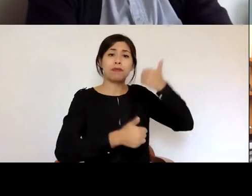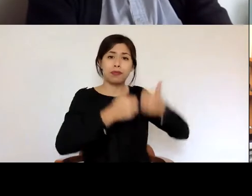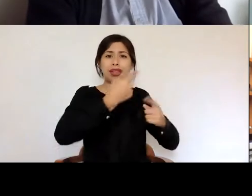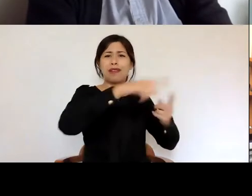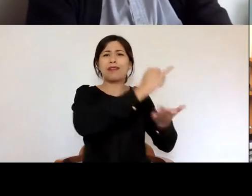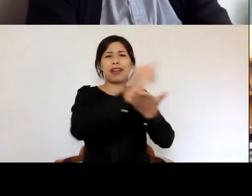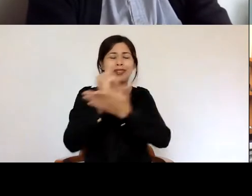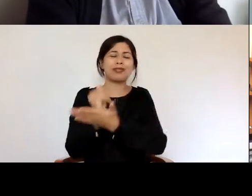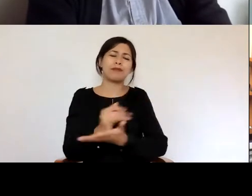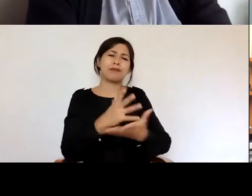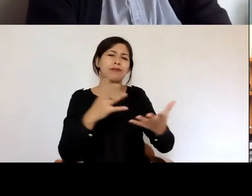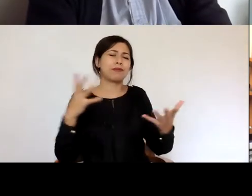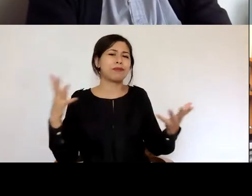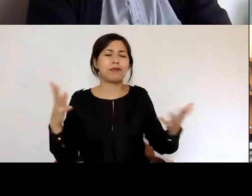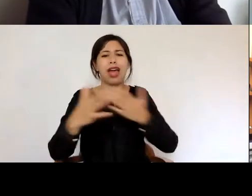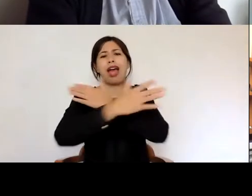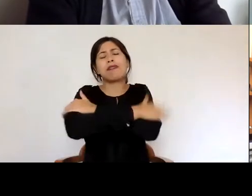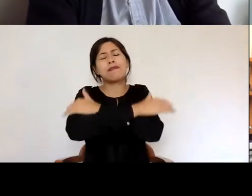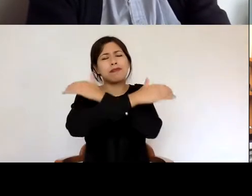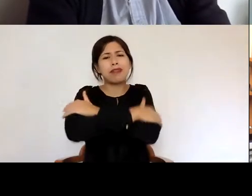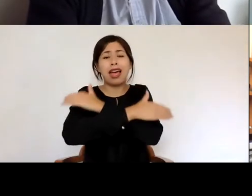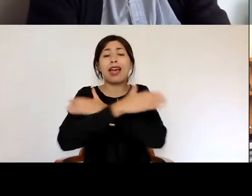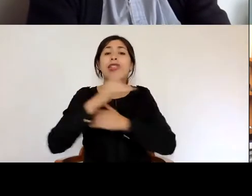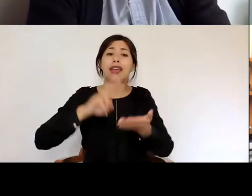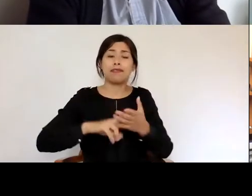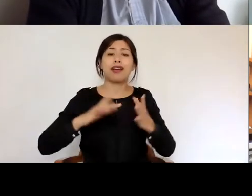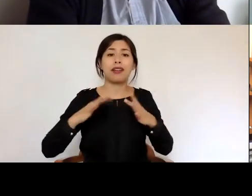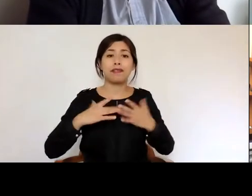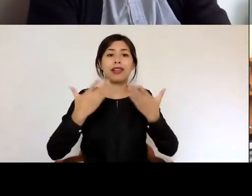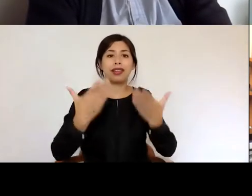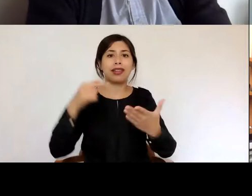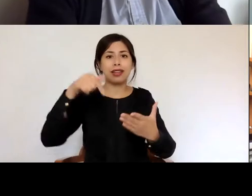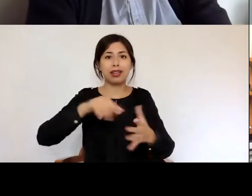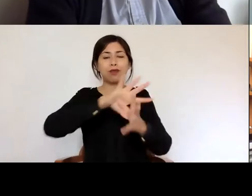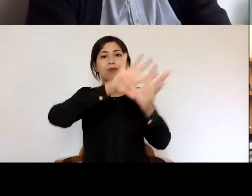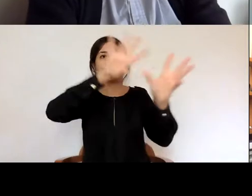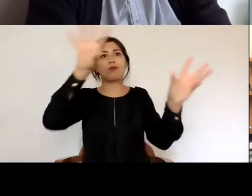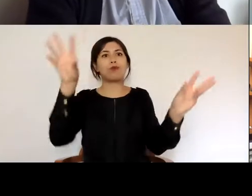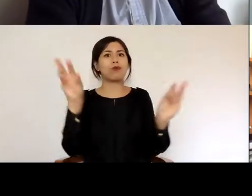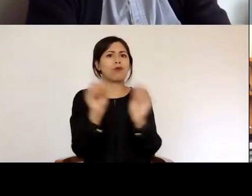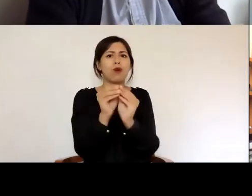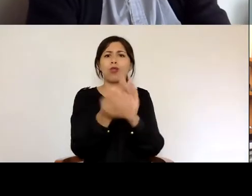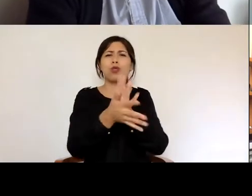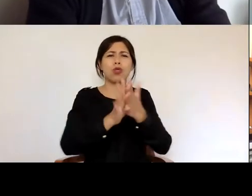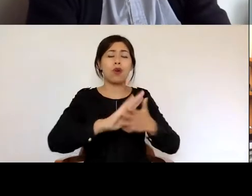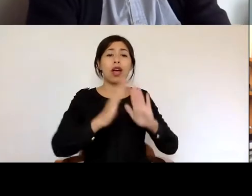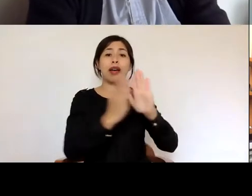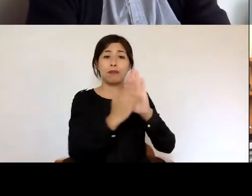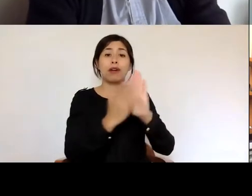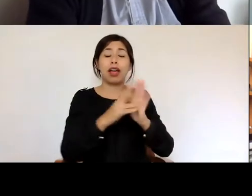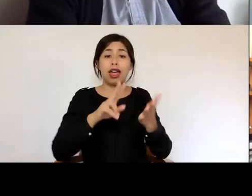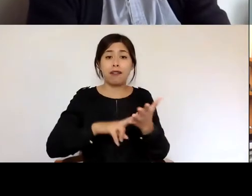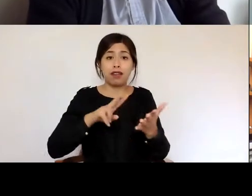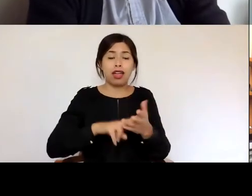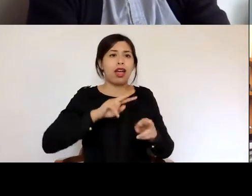un tremendo abrazo y realmente felicitaciones por este resumen de todas las propuestas realmente hay mucho que